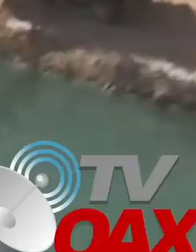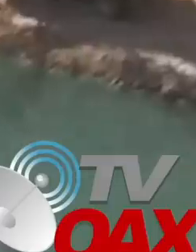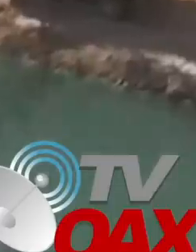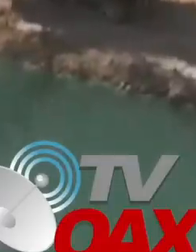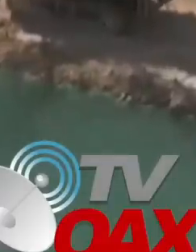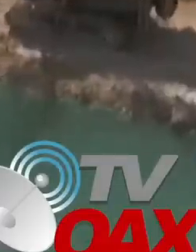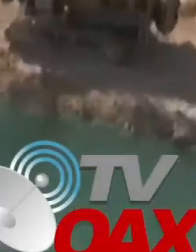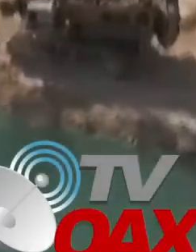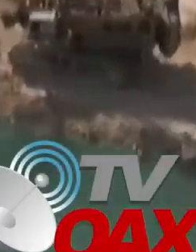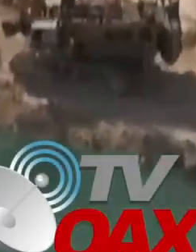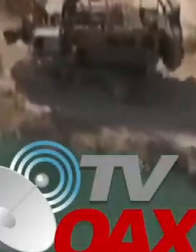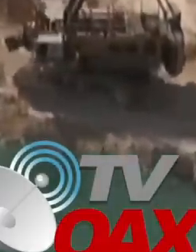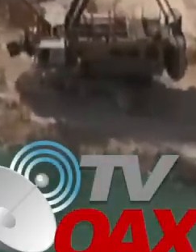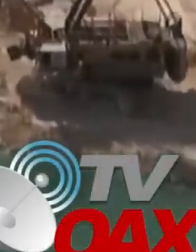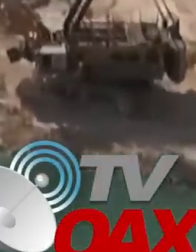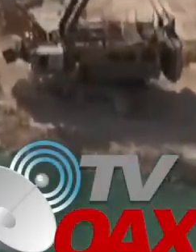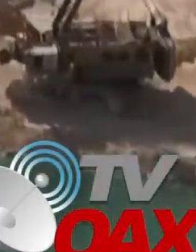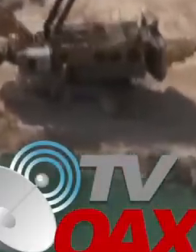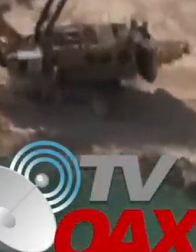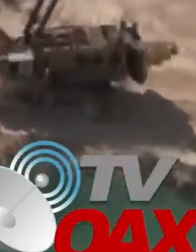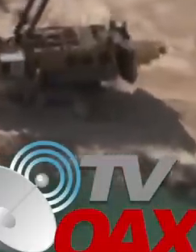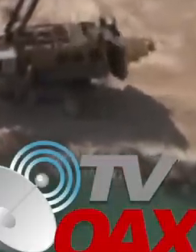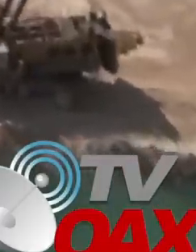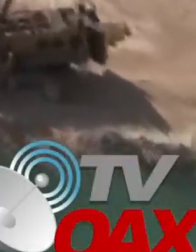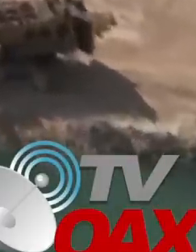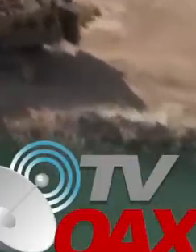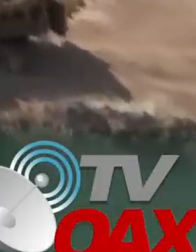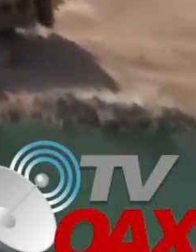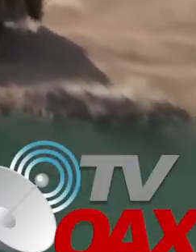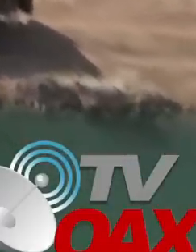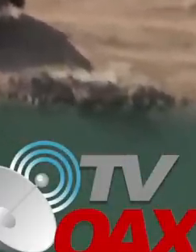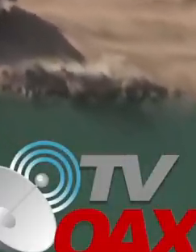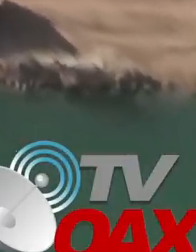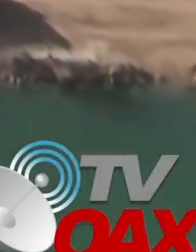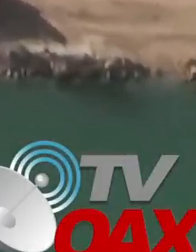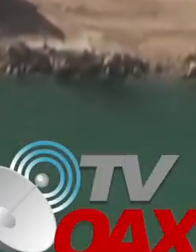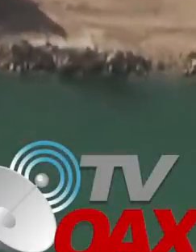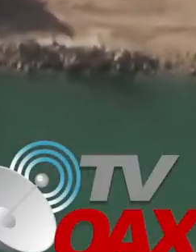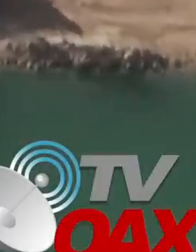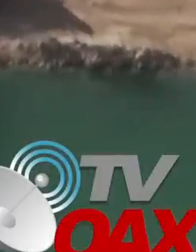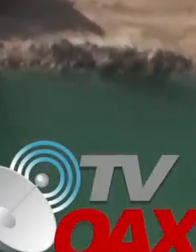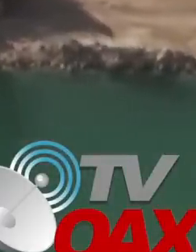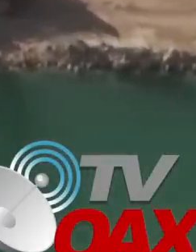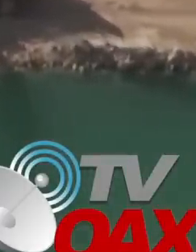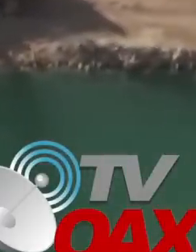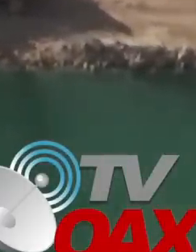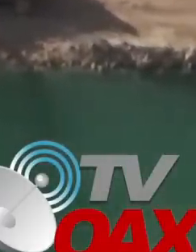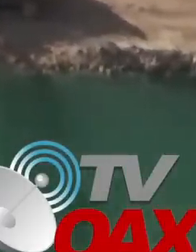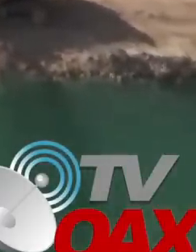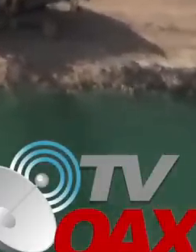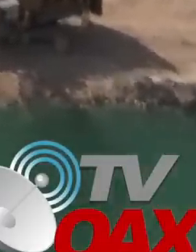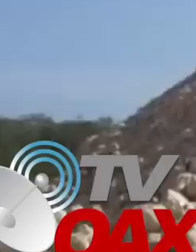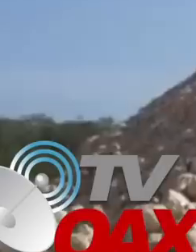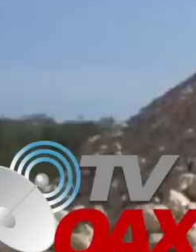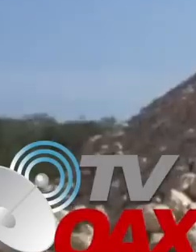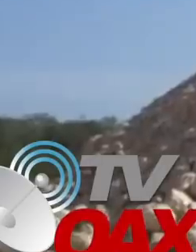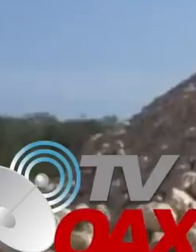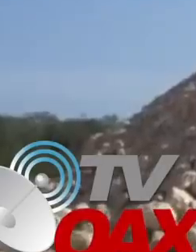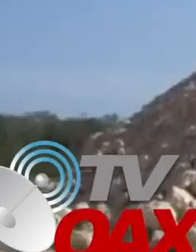no a Esteban Moctezuma, para que formalmente les haga la propuesta